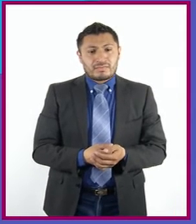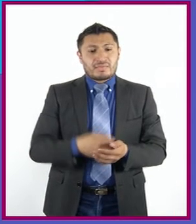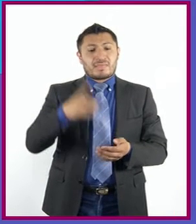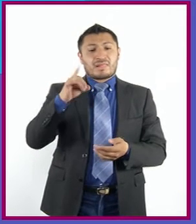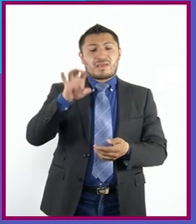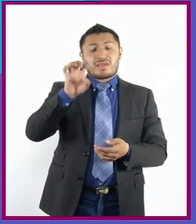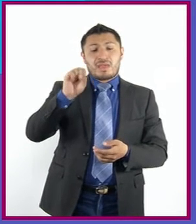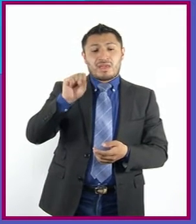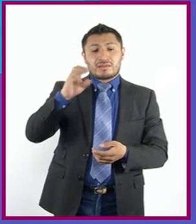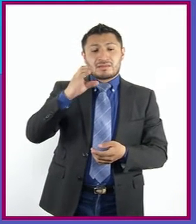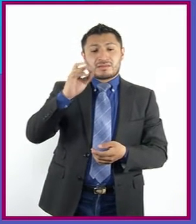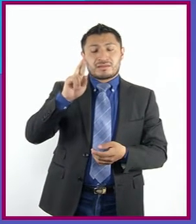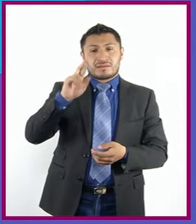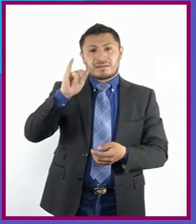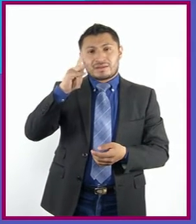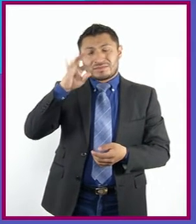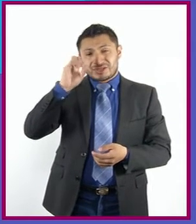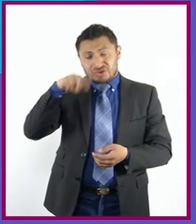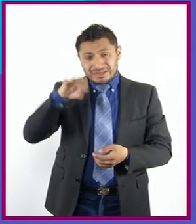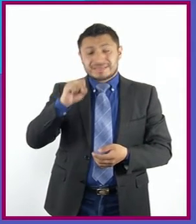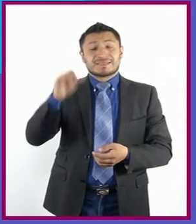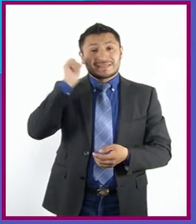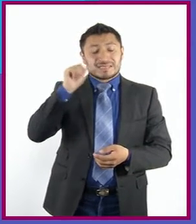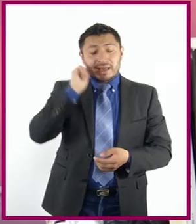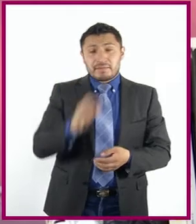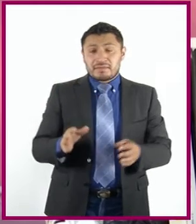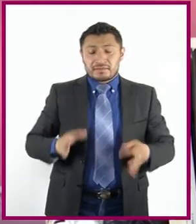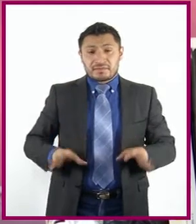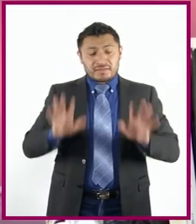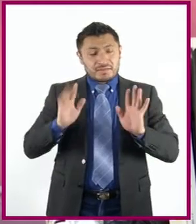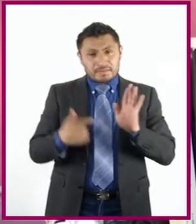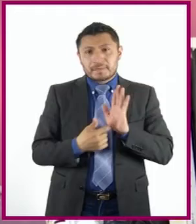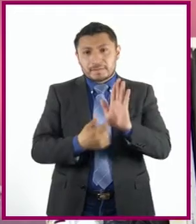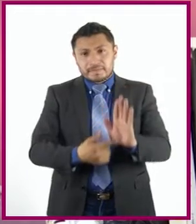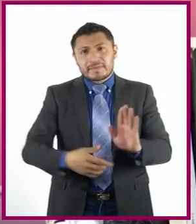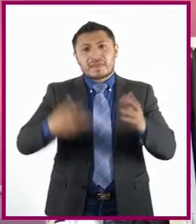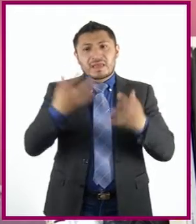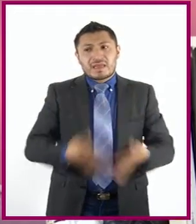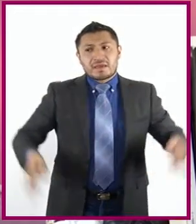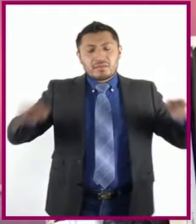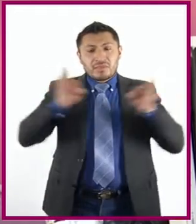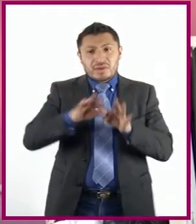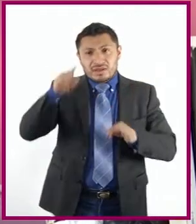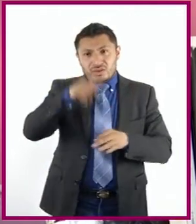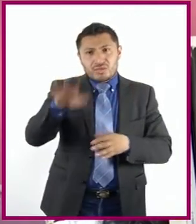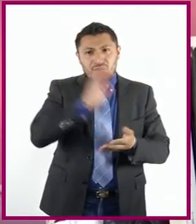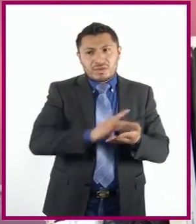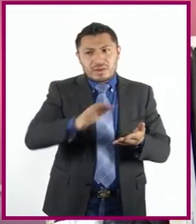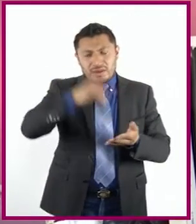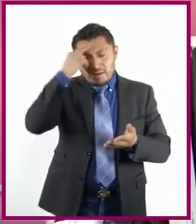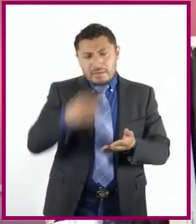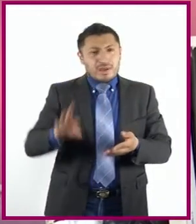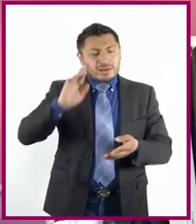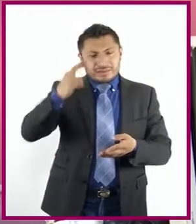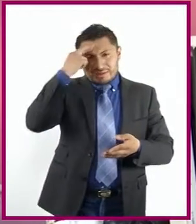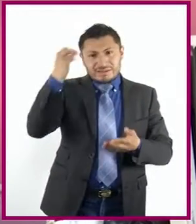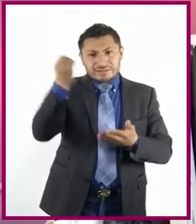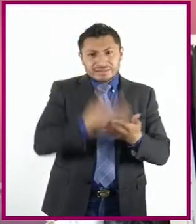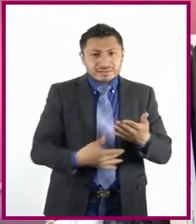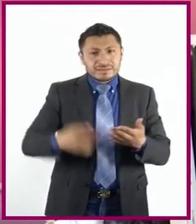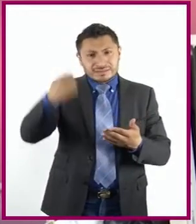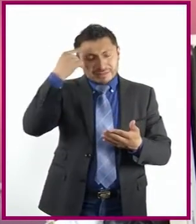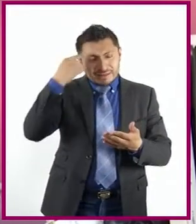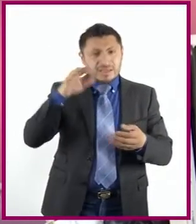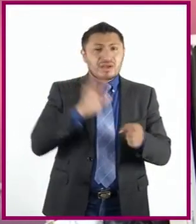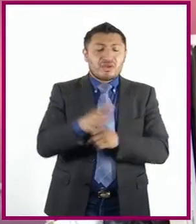descripciones siempre están en presente y son la herramienta fundamental que tienen como lectores para hacerse una imagen mental de los lugares